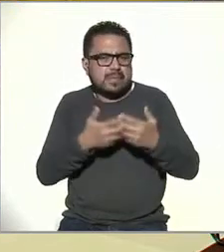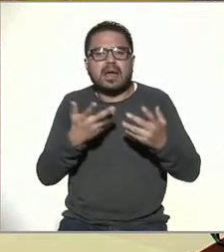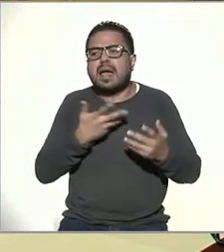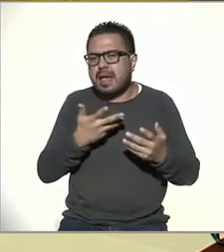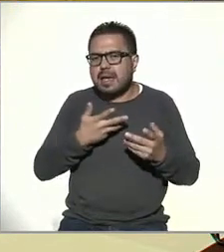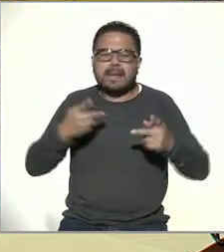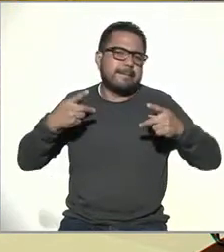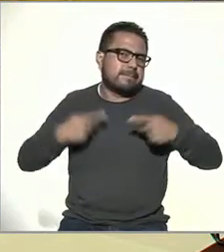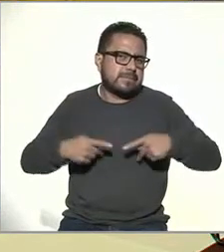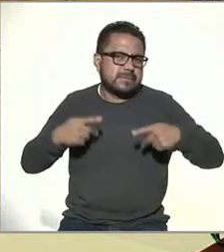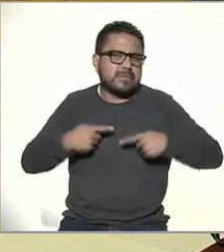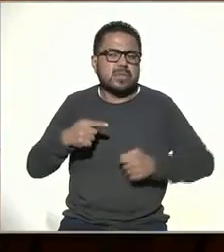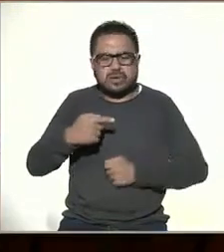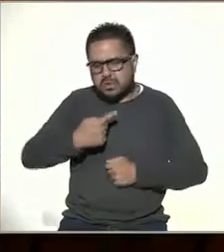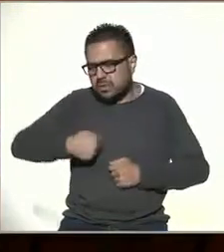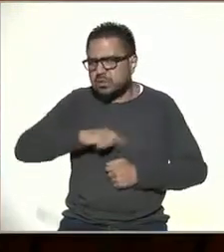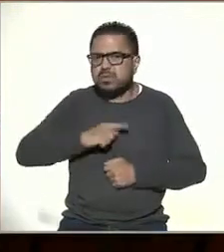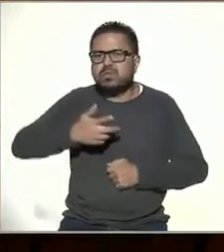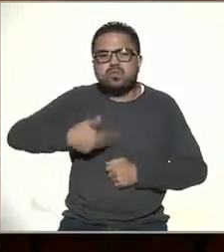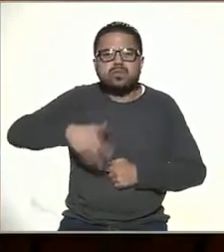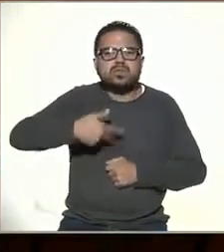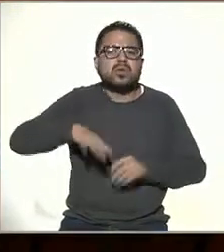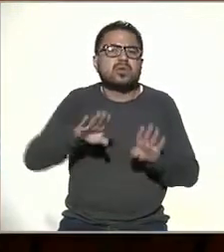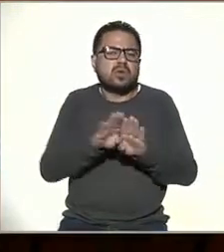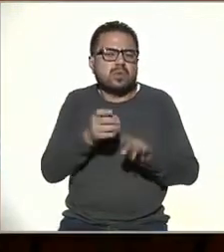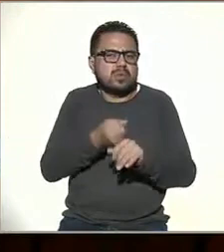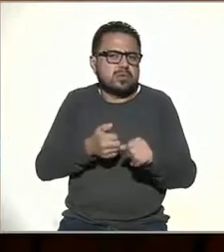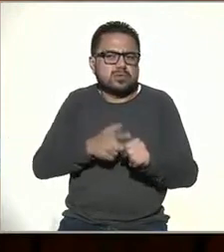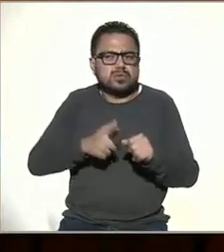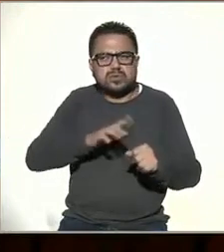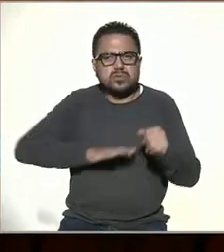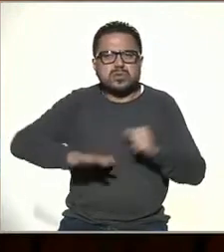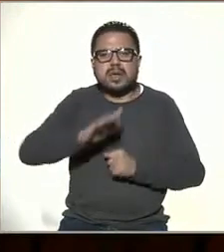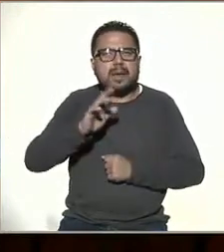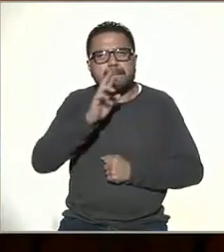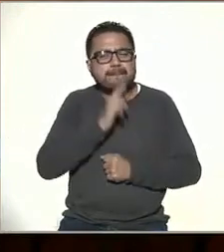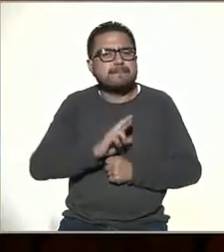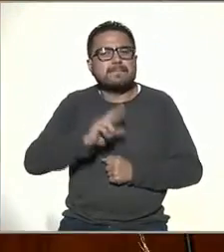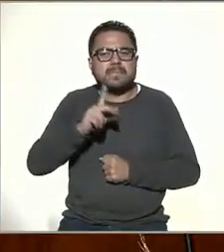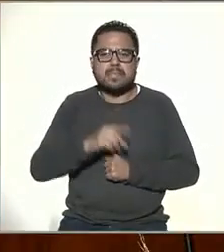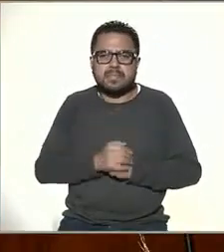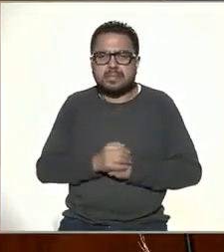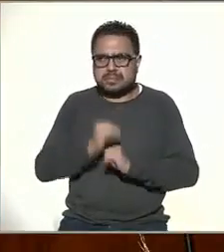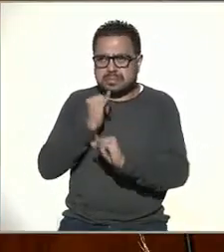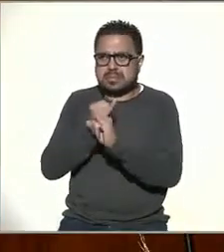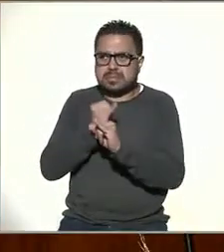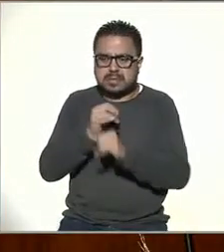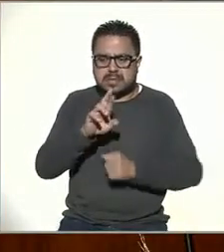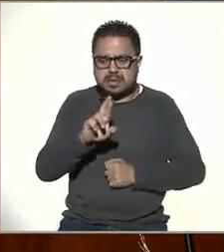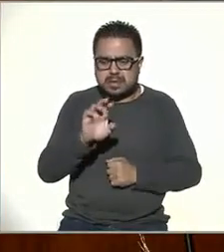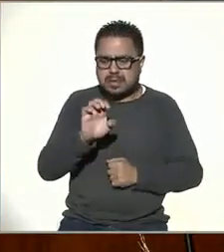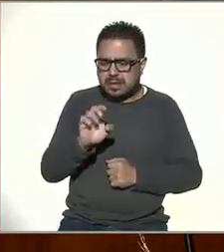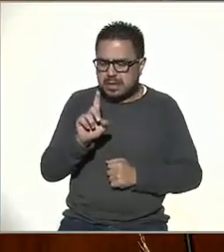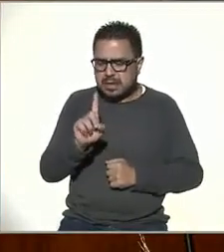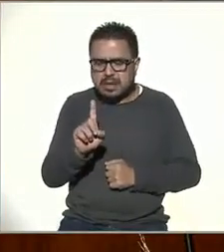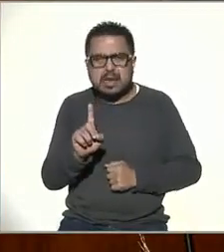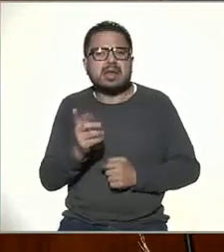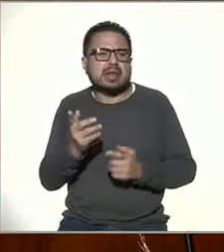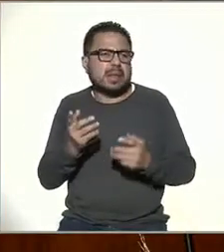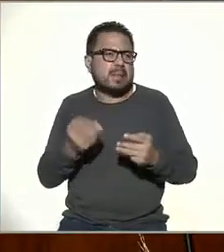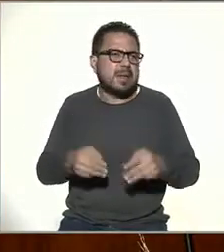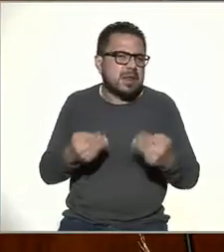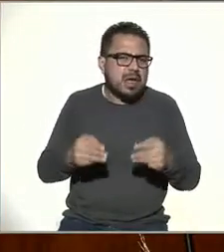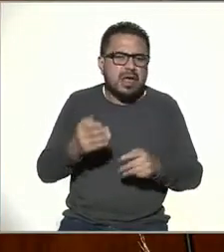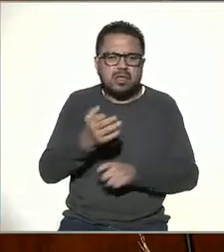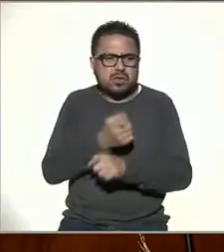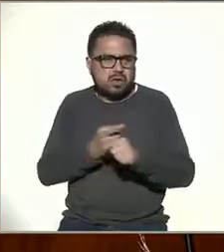humanos y lo que buscamos justamente es como sociedad mejorar, ¿no? Entonces, una... Internet, una red, un medio, un mercado, una